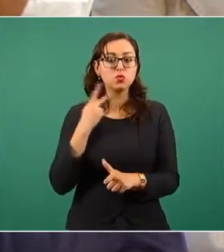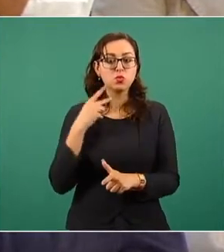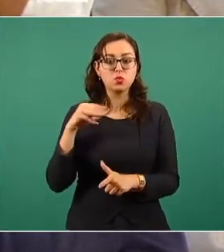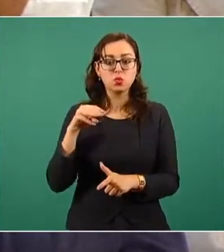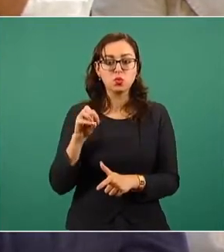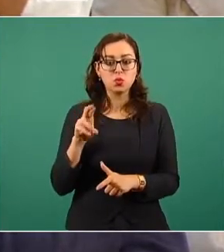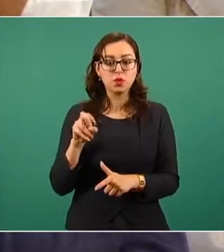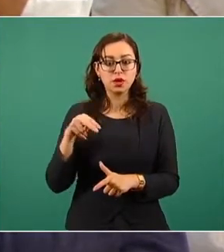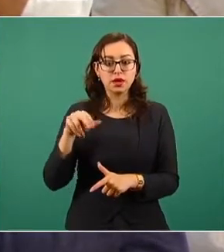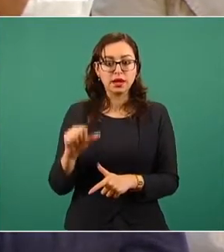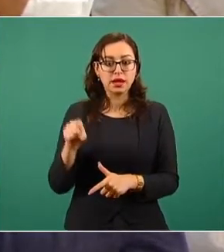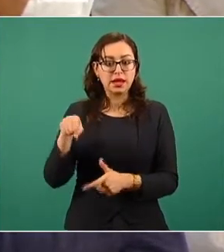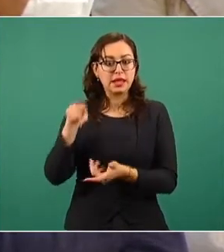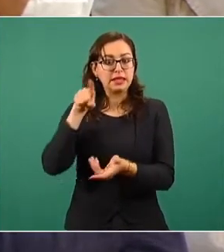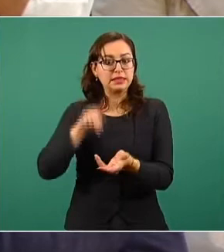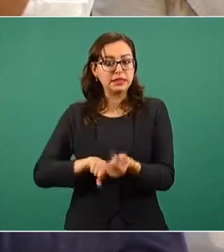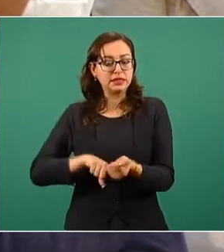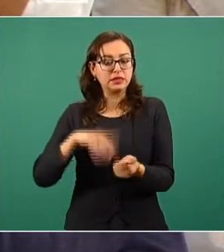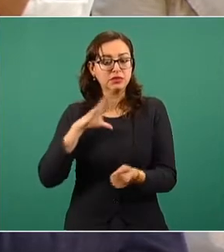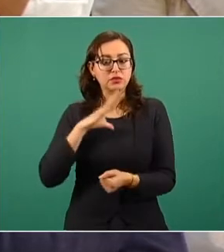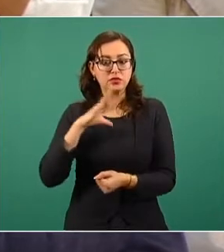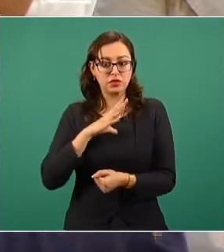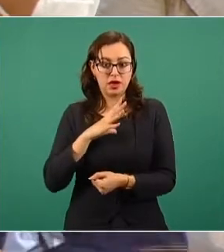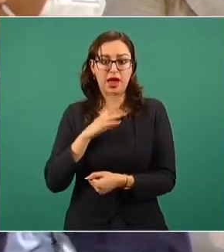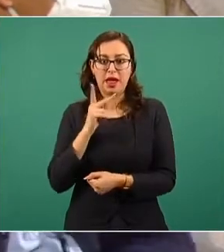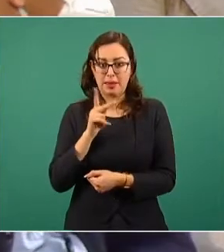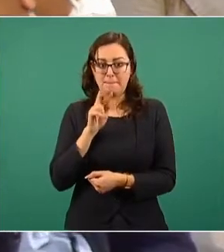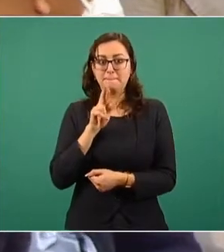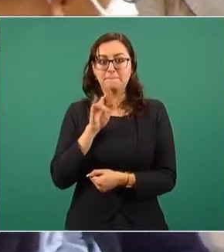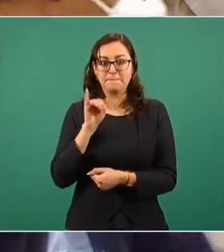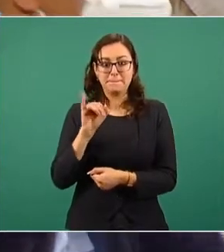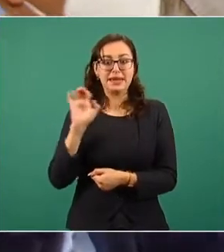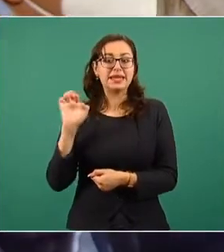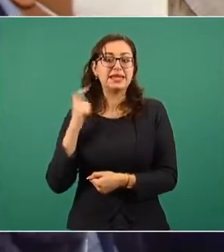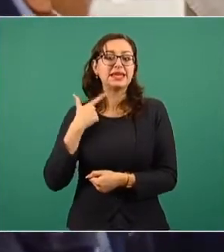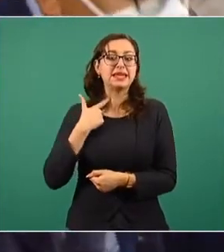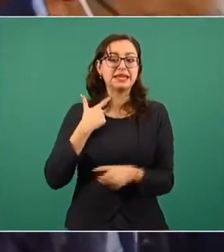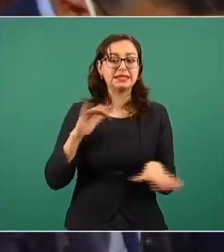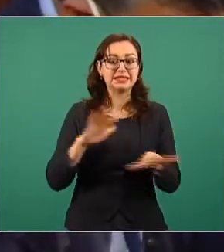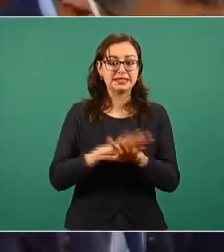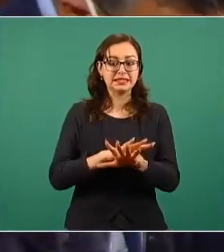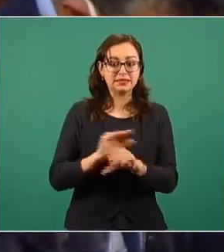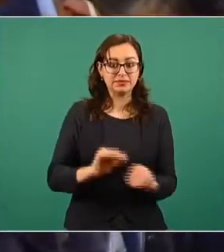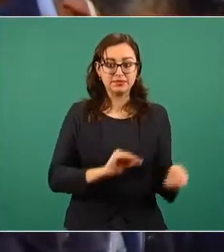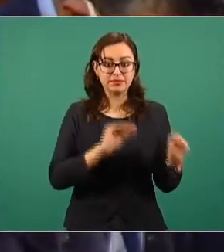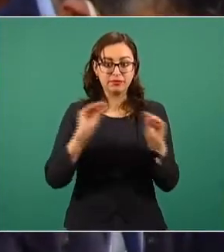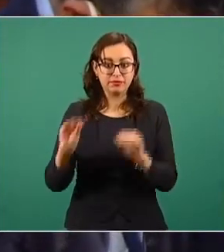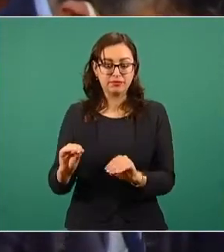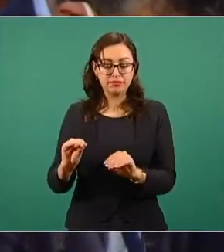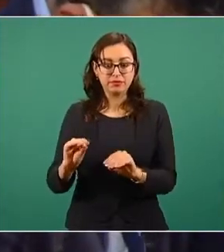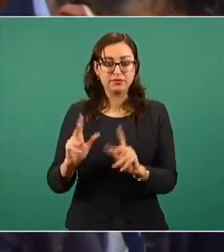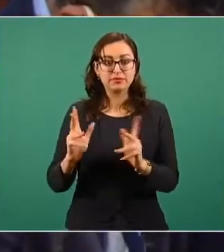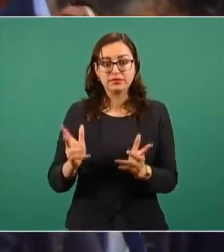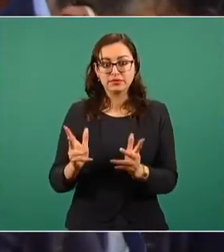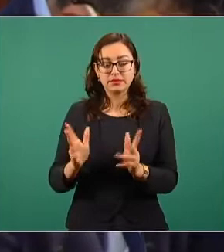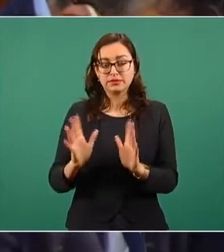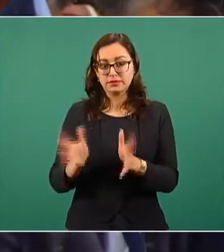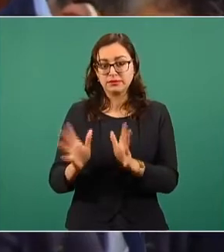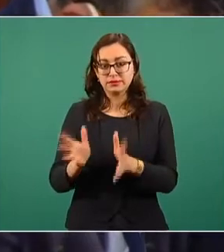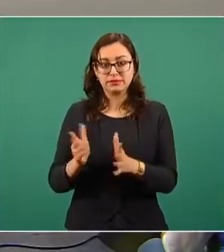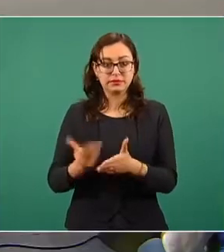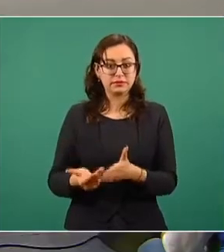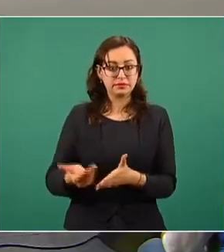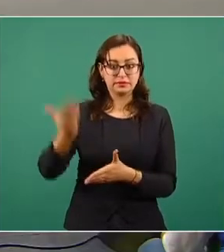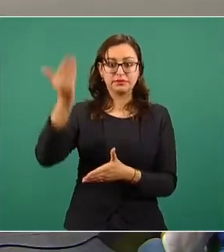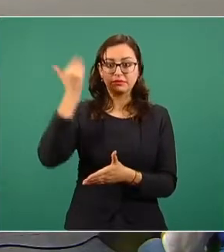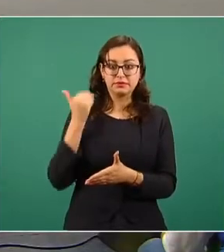encuentran incrustados ahora sí que muchos priistas que ya ocuparon un gran cargo